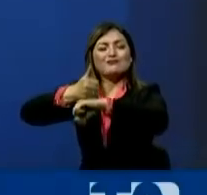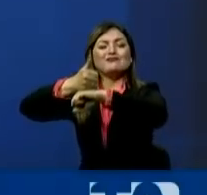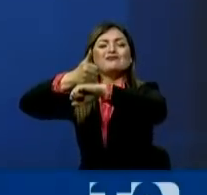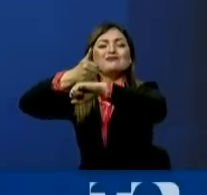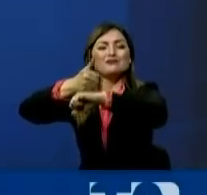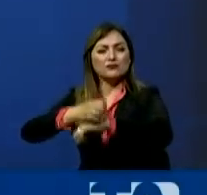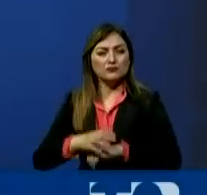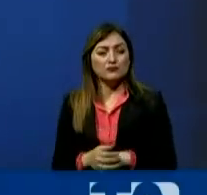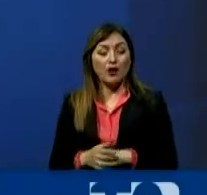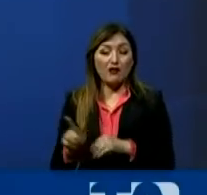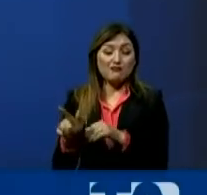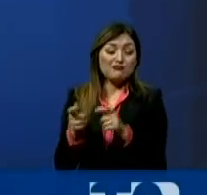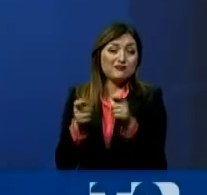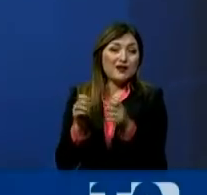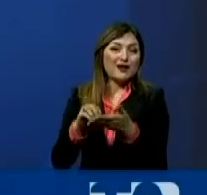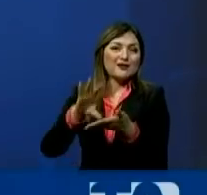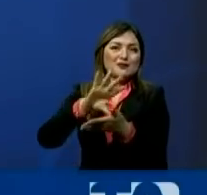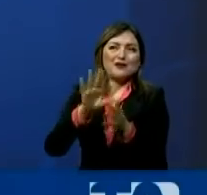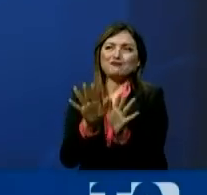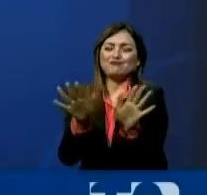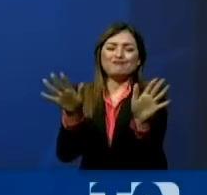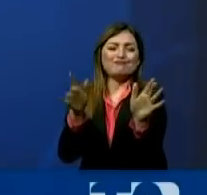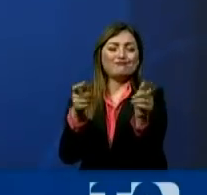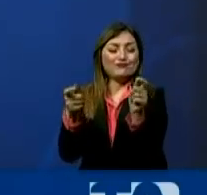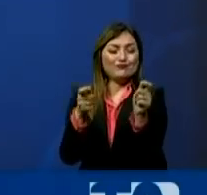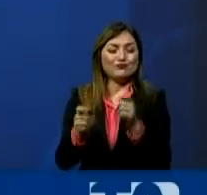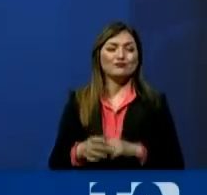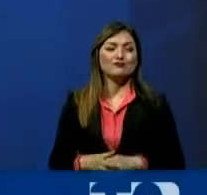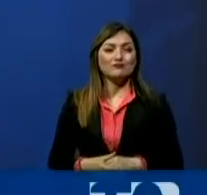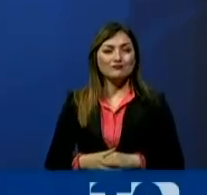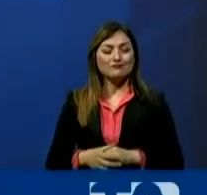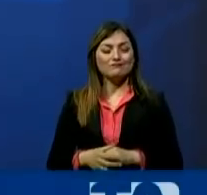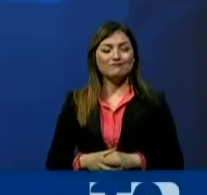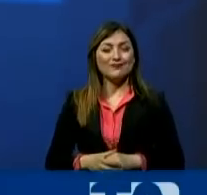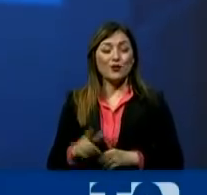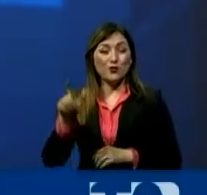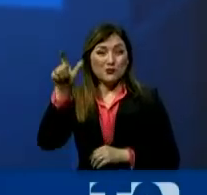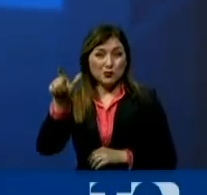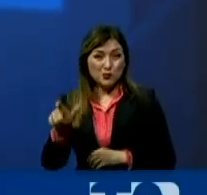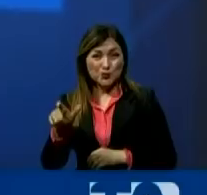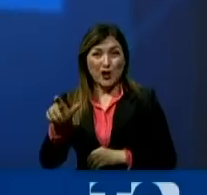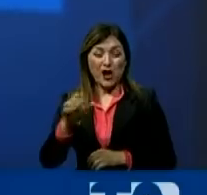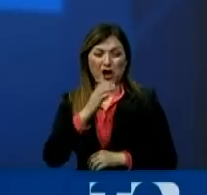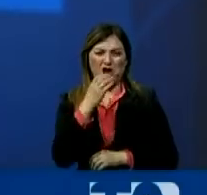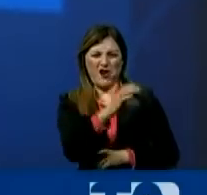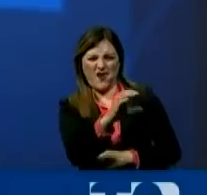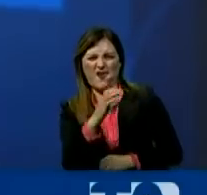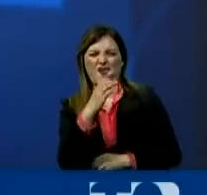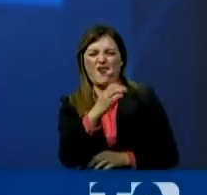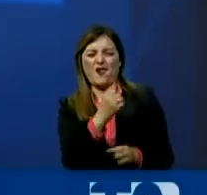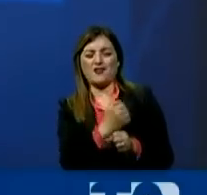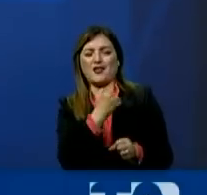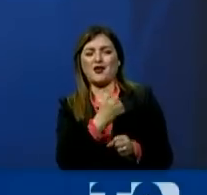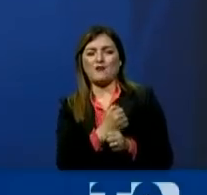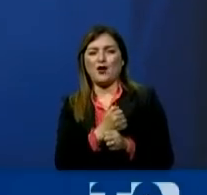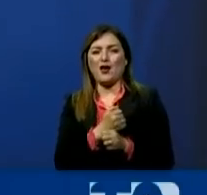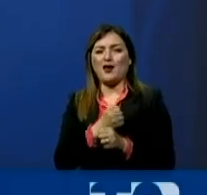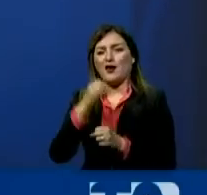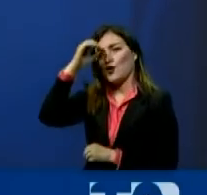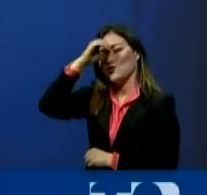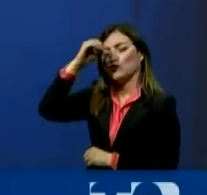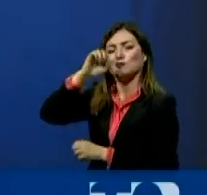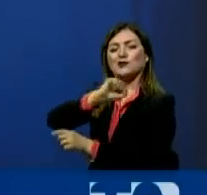dirigir las sesiones del Pleno de la Asamblea Nacional. Si alguien critica mi gestión es porque no conoce el derecho